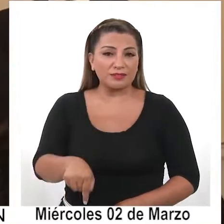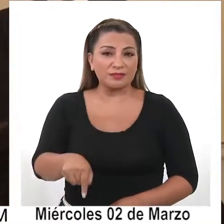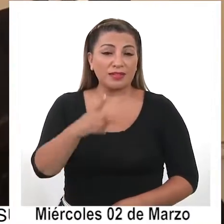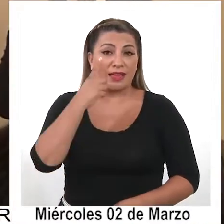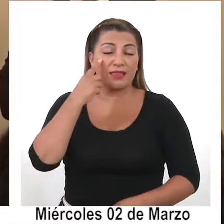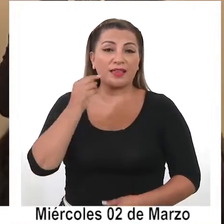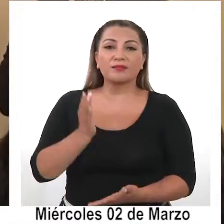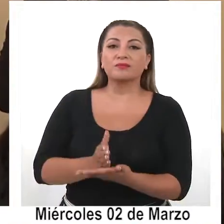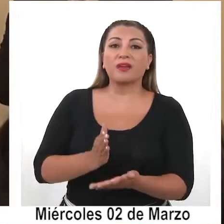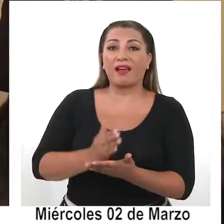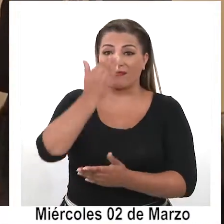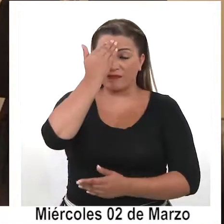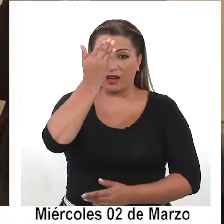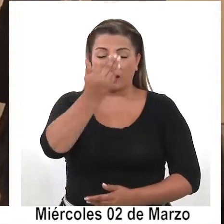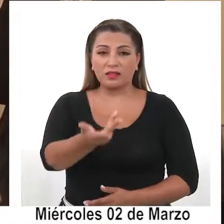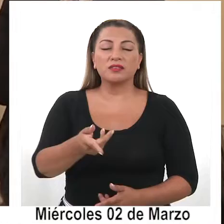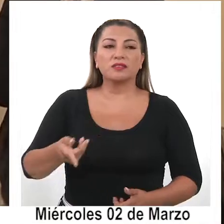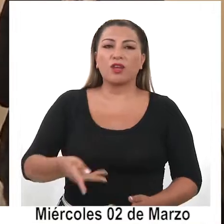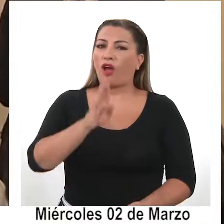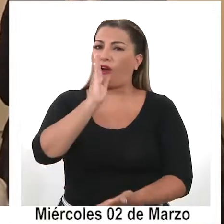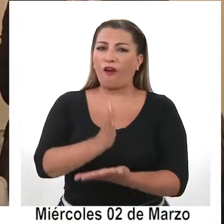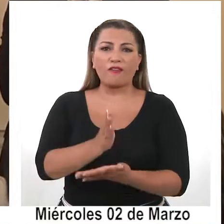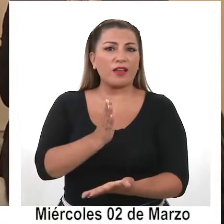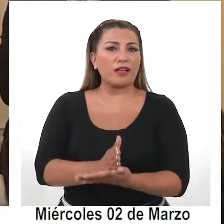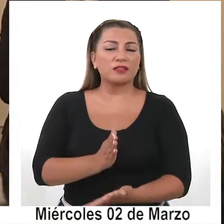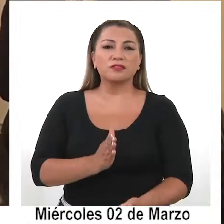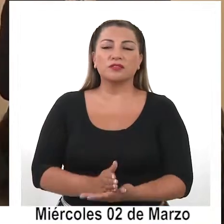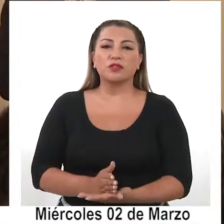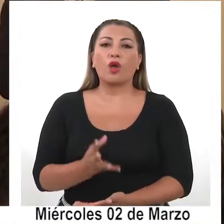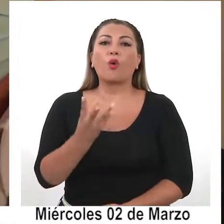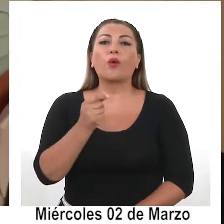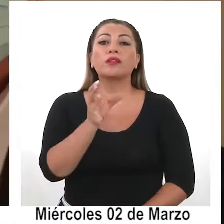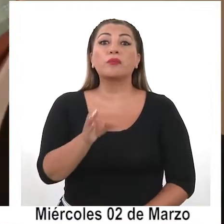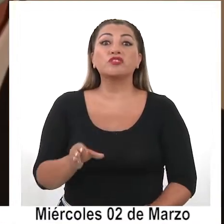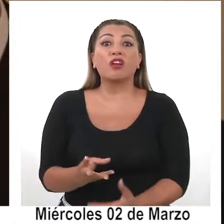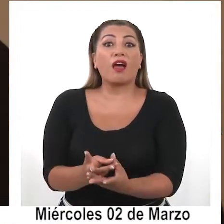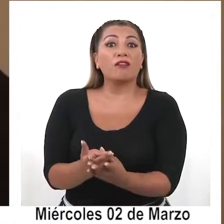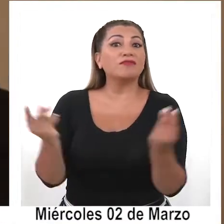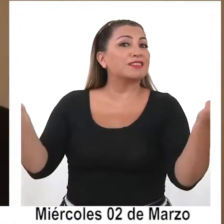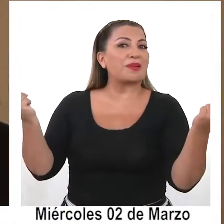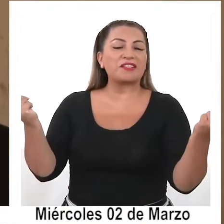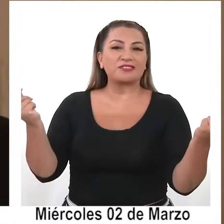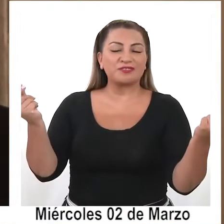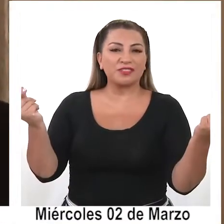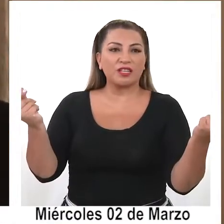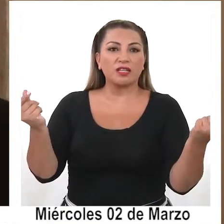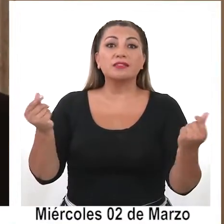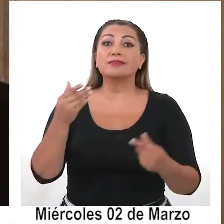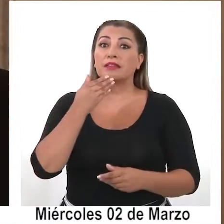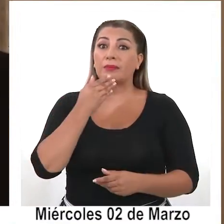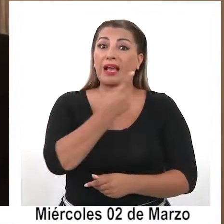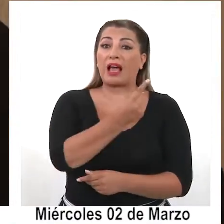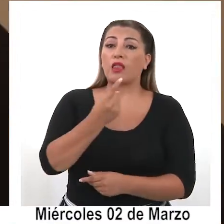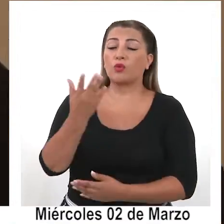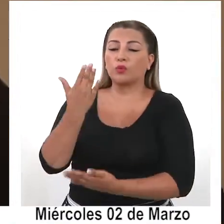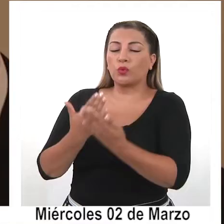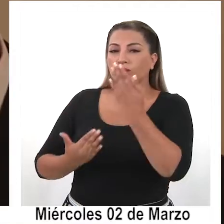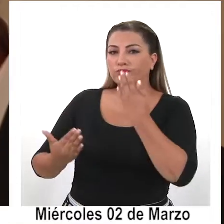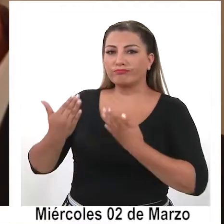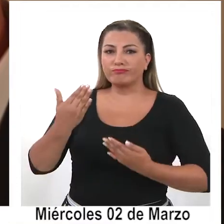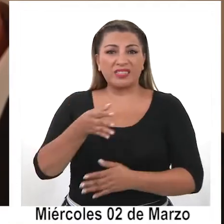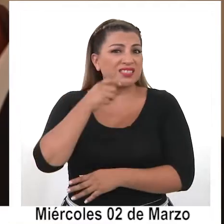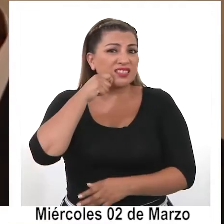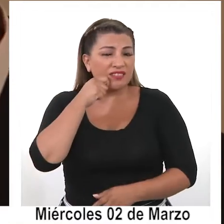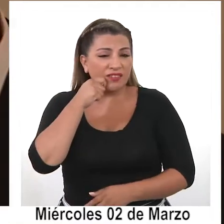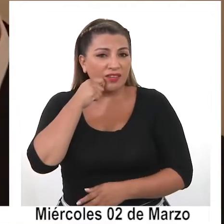etapa de clases presenciales obligatorias los aforos desaparecen, pero no el cuidado personal, es